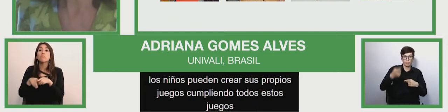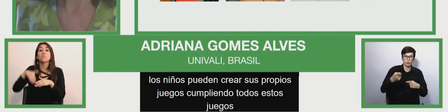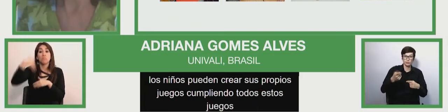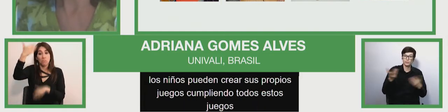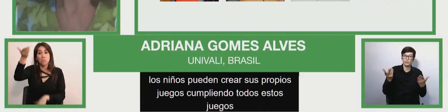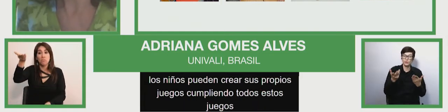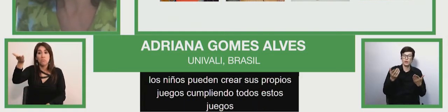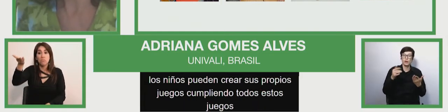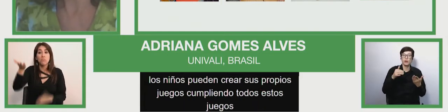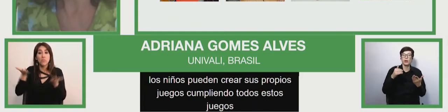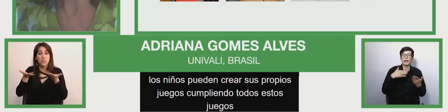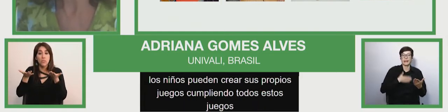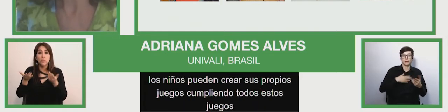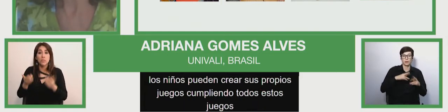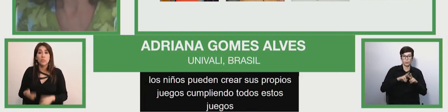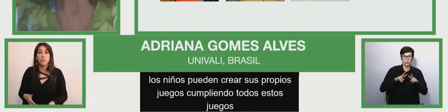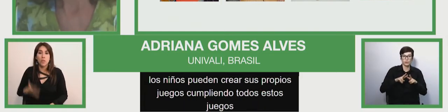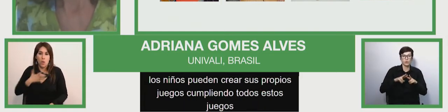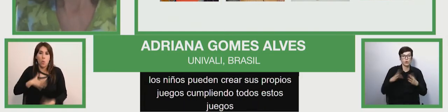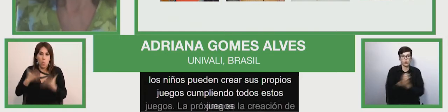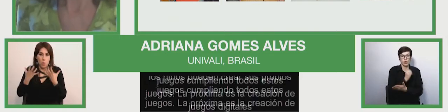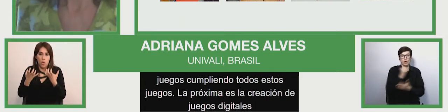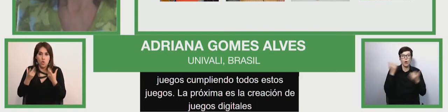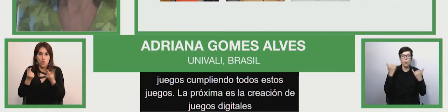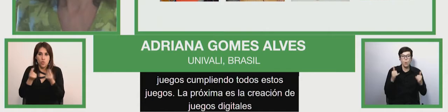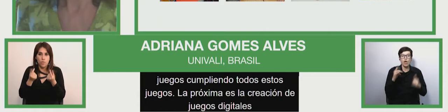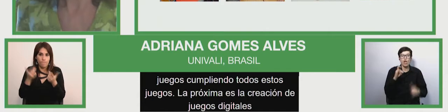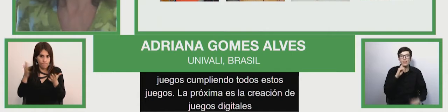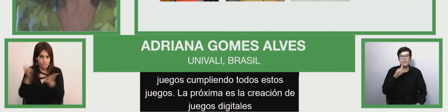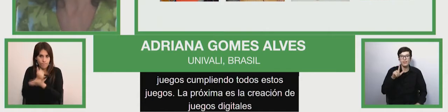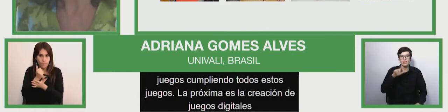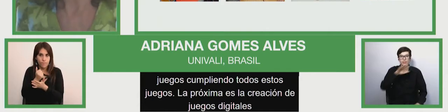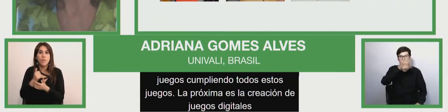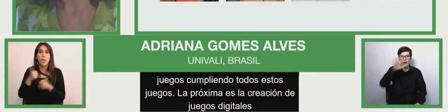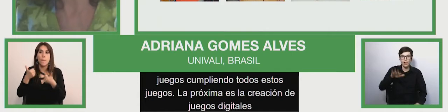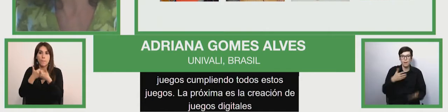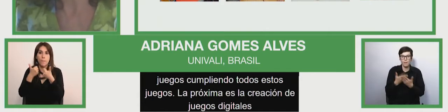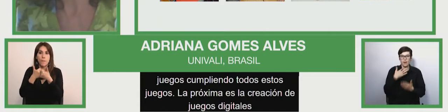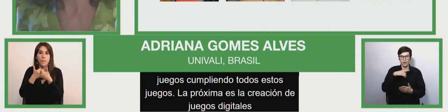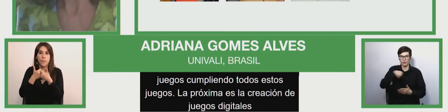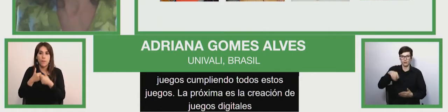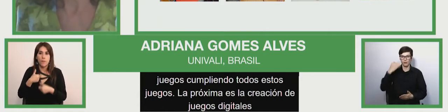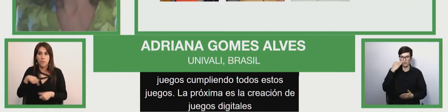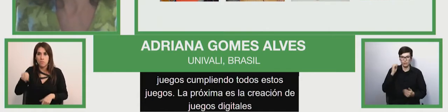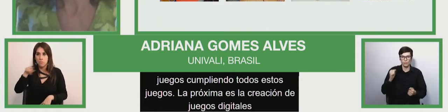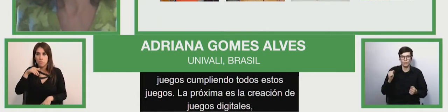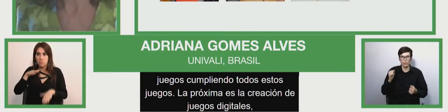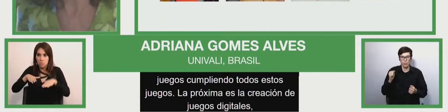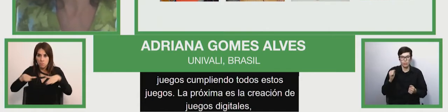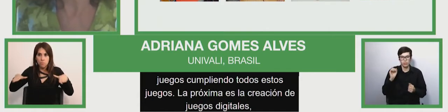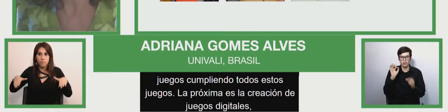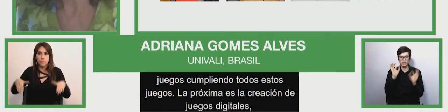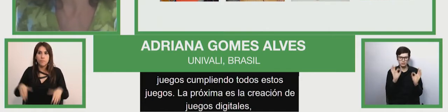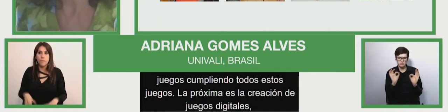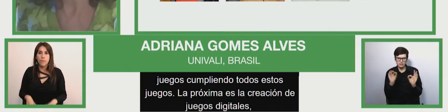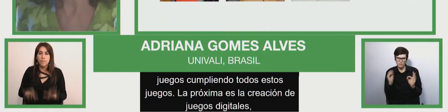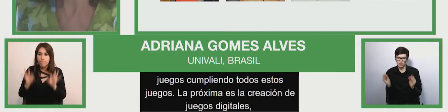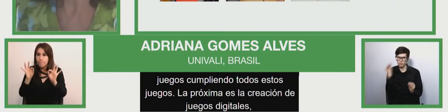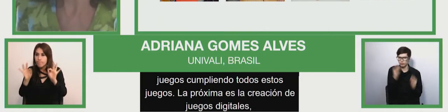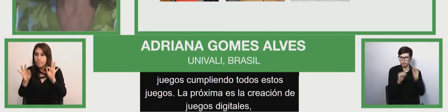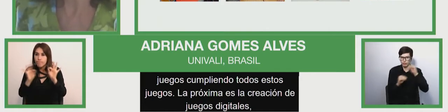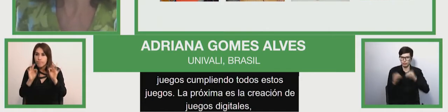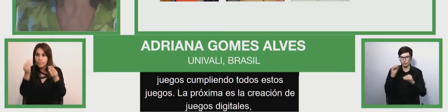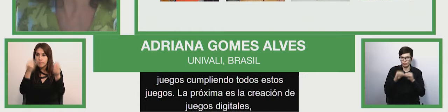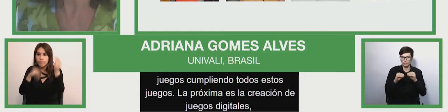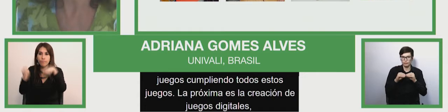digitales. en la especificación de estos juegos, implementan